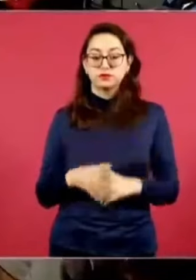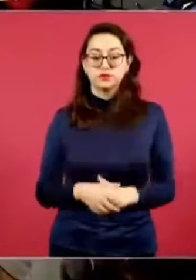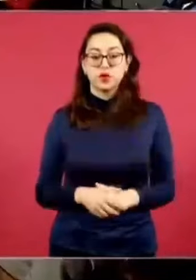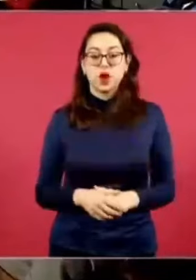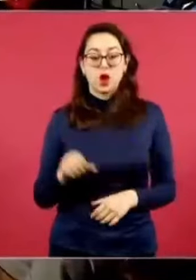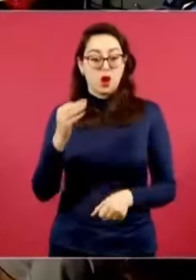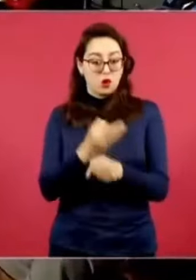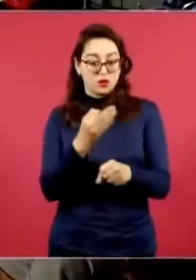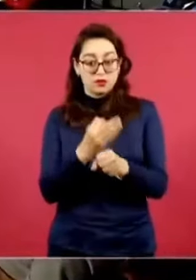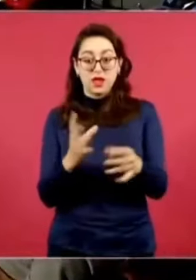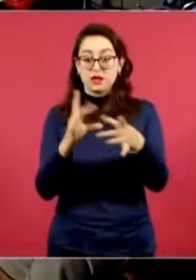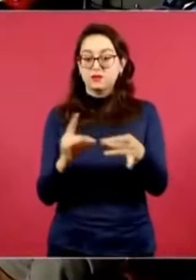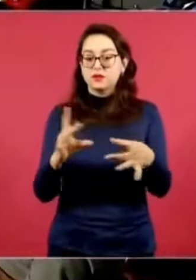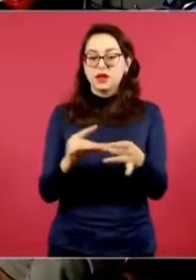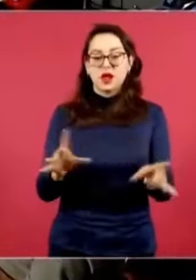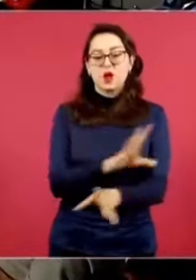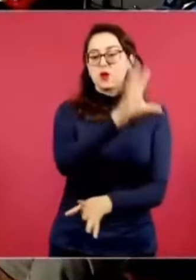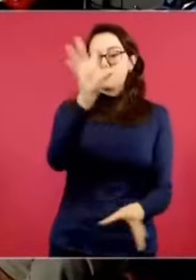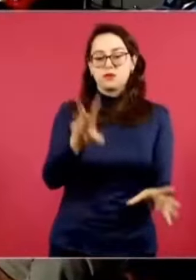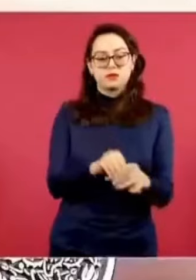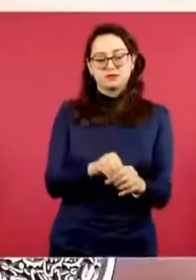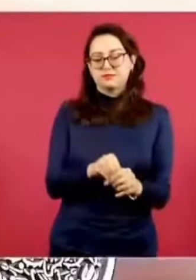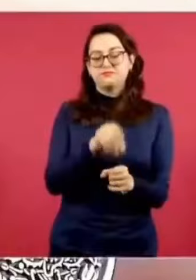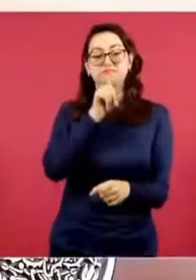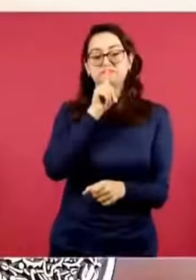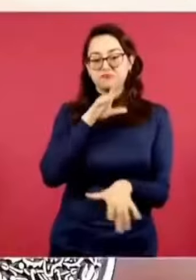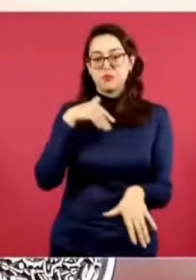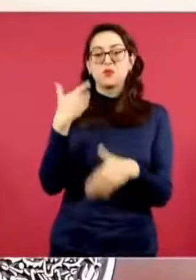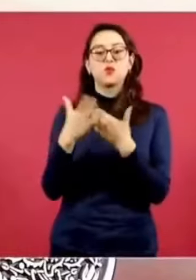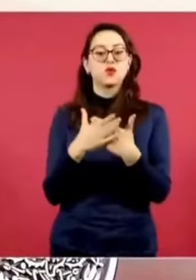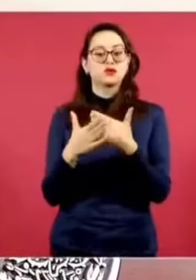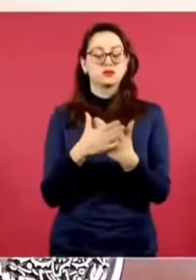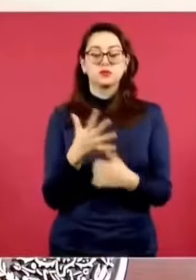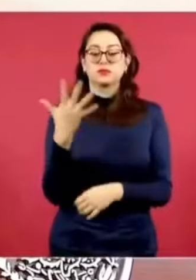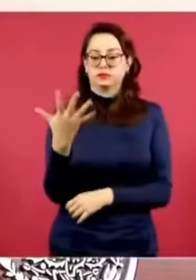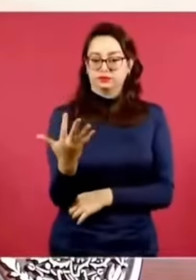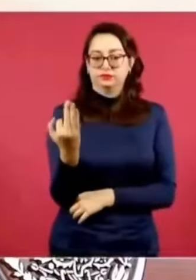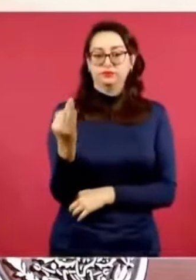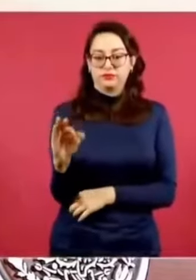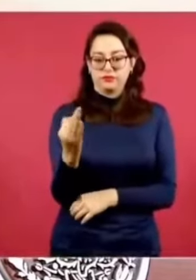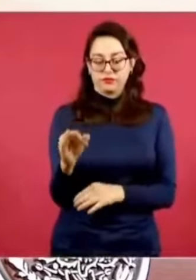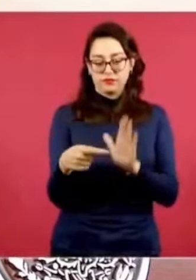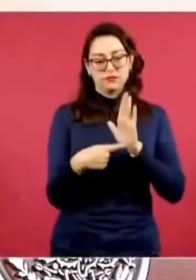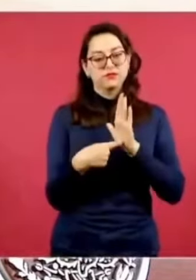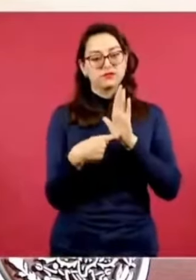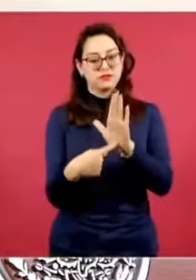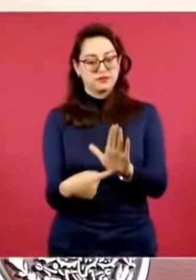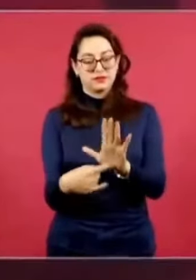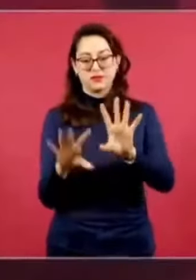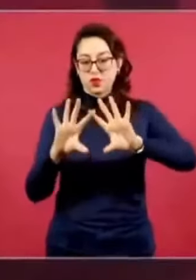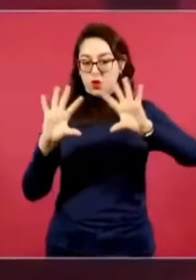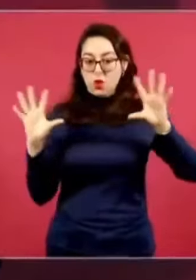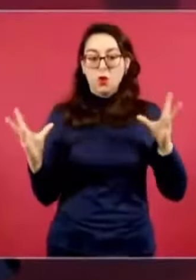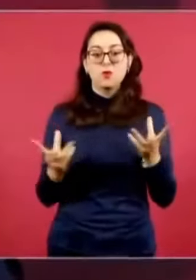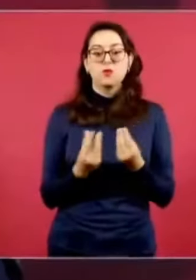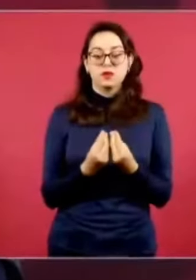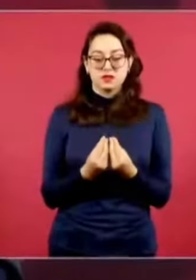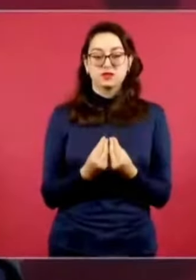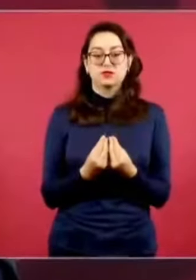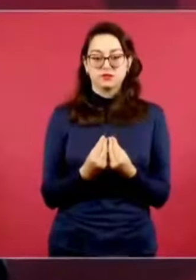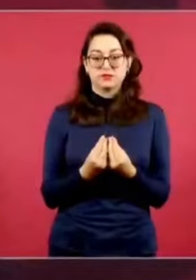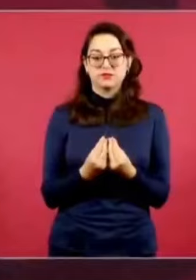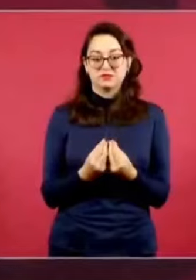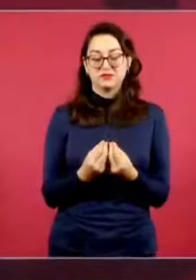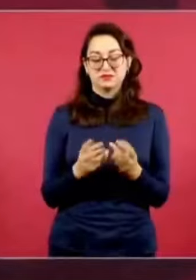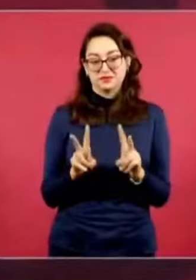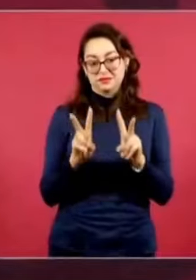donde voy a presentar todo el paquete de iniciativas de reforma